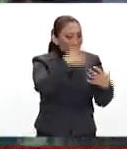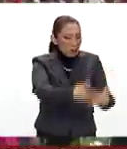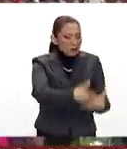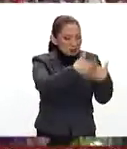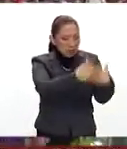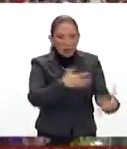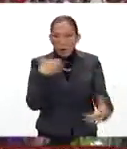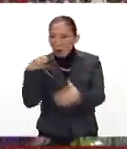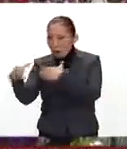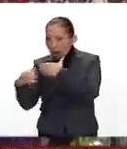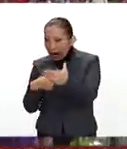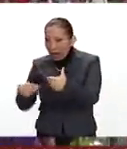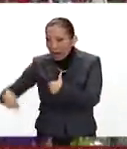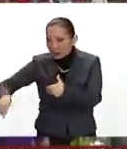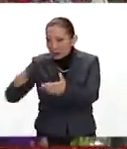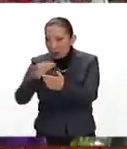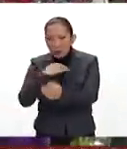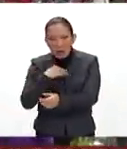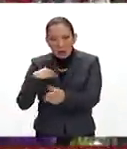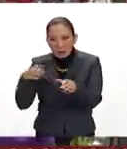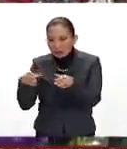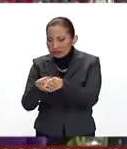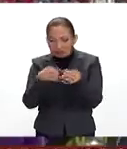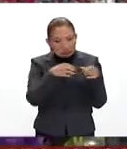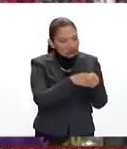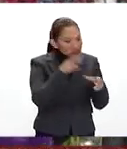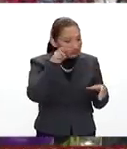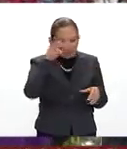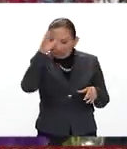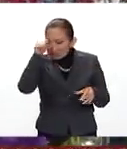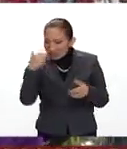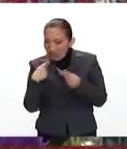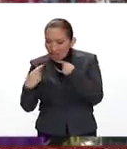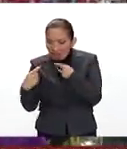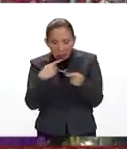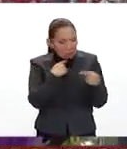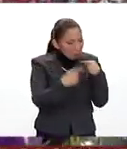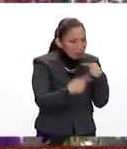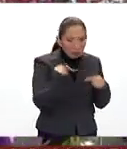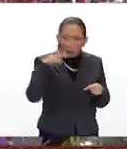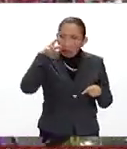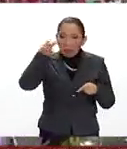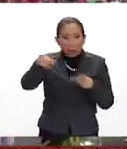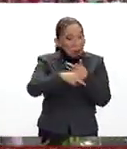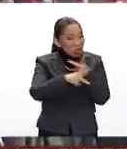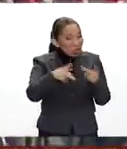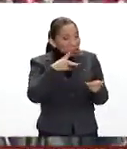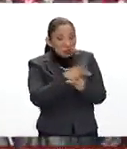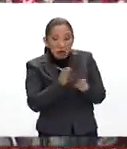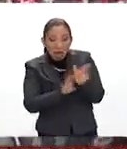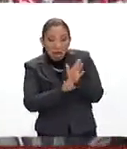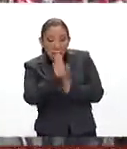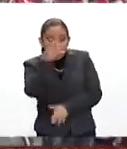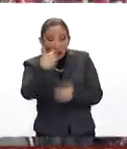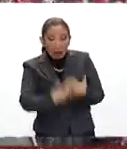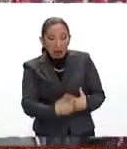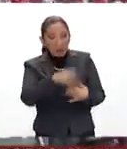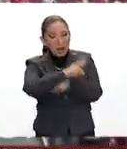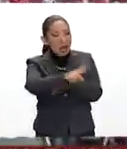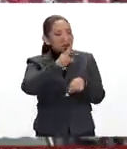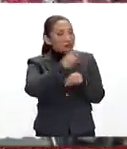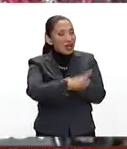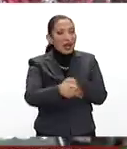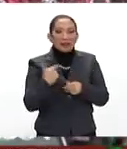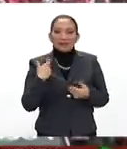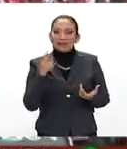comerciantes, pues han alertado este año que la capacidad de producción de la industria venezolana está